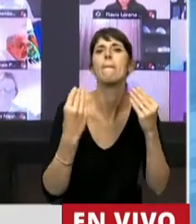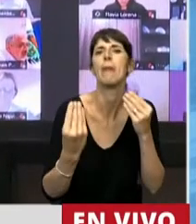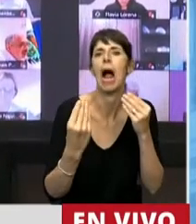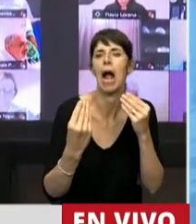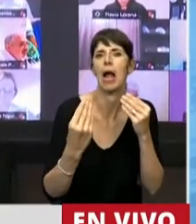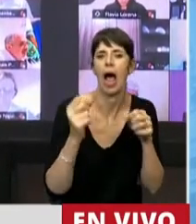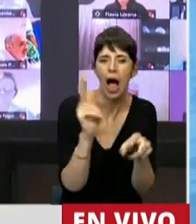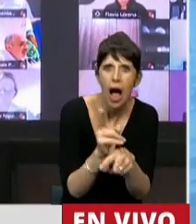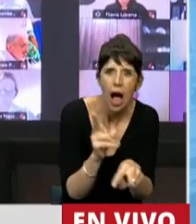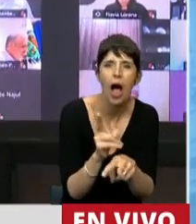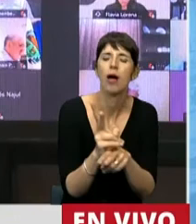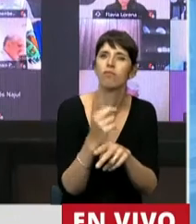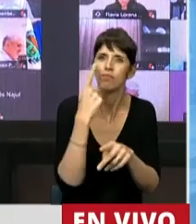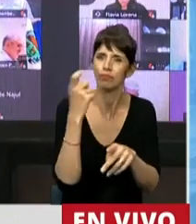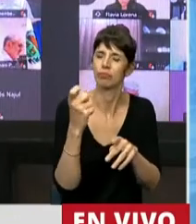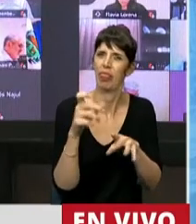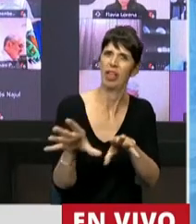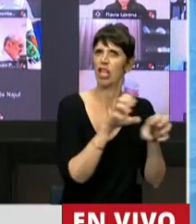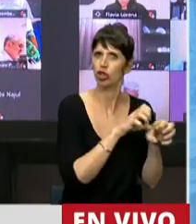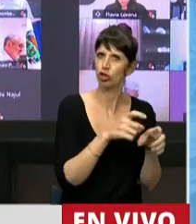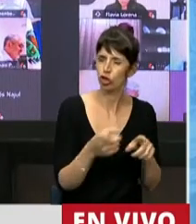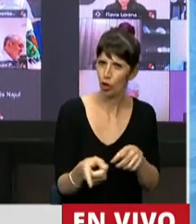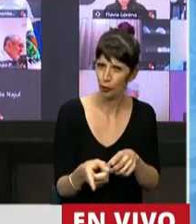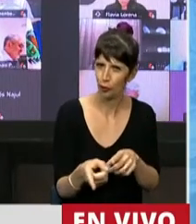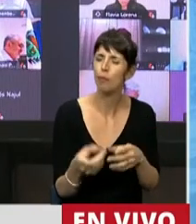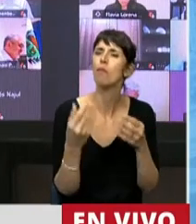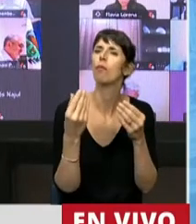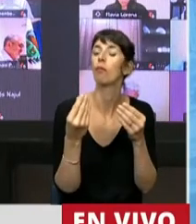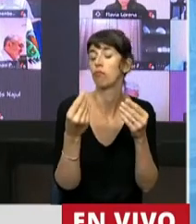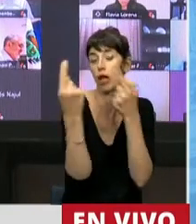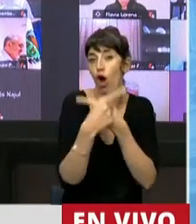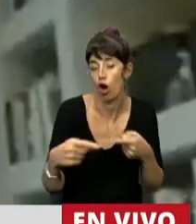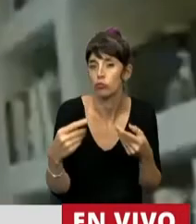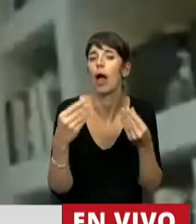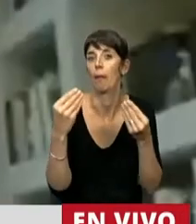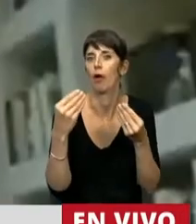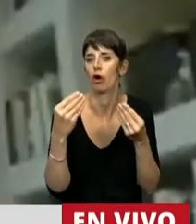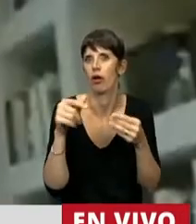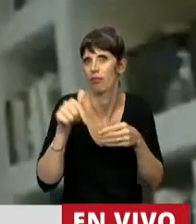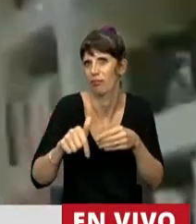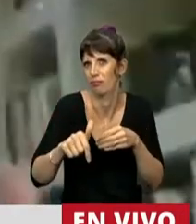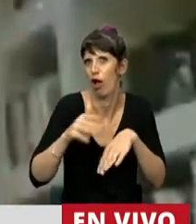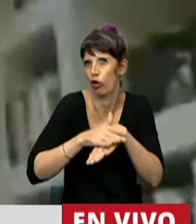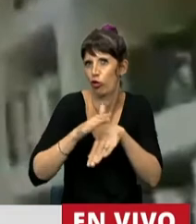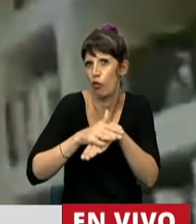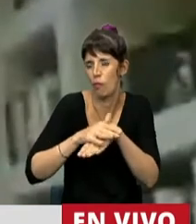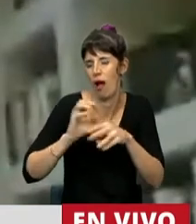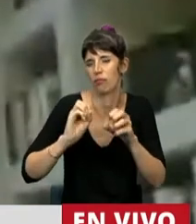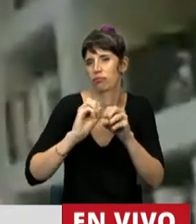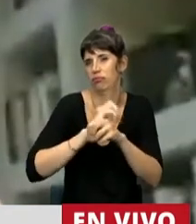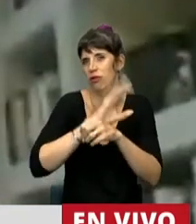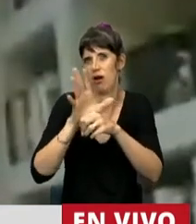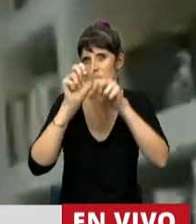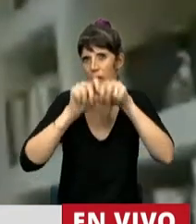de las consecuencias que muchas veces trajo esta pandemia para los alumnos. Capítulo importante a